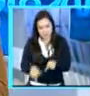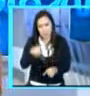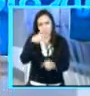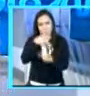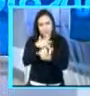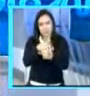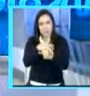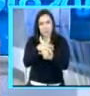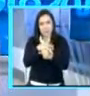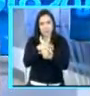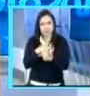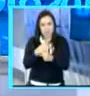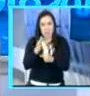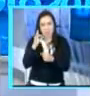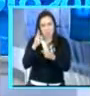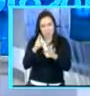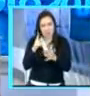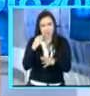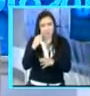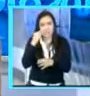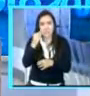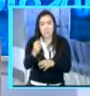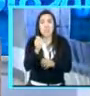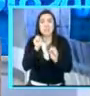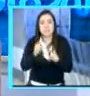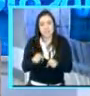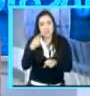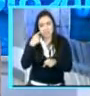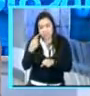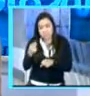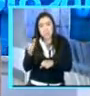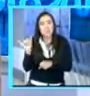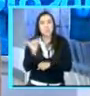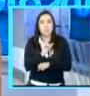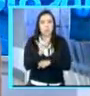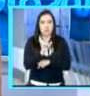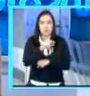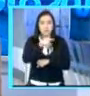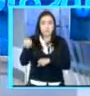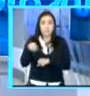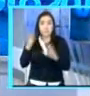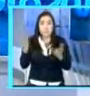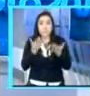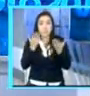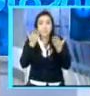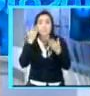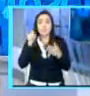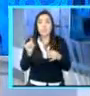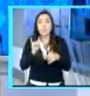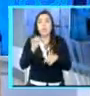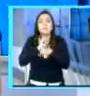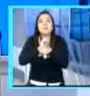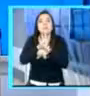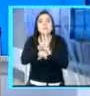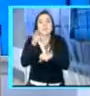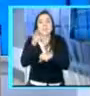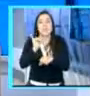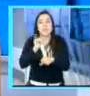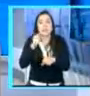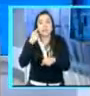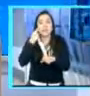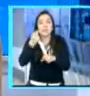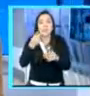Pero los reacomodamientos políticos se tienen que dar de tal manera, teniendo en cuenta que los mensajes que salen de ese proceso de